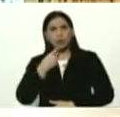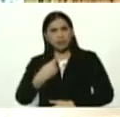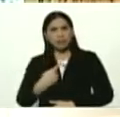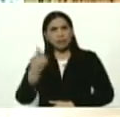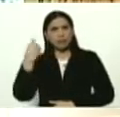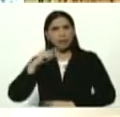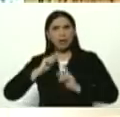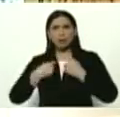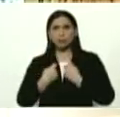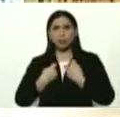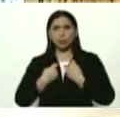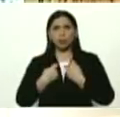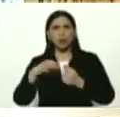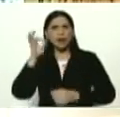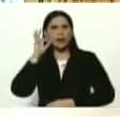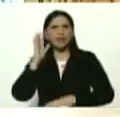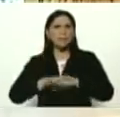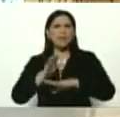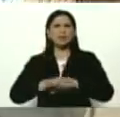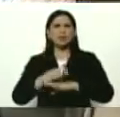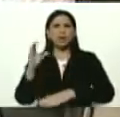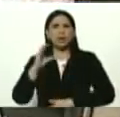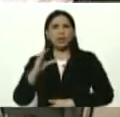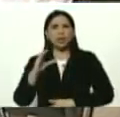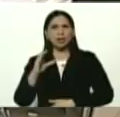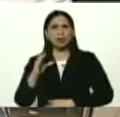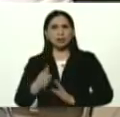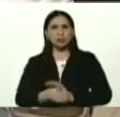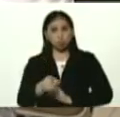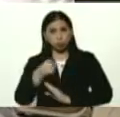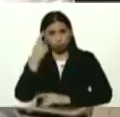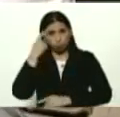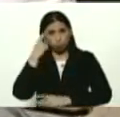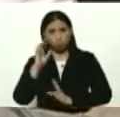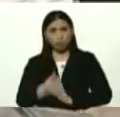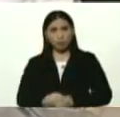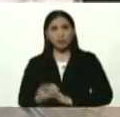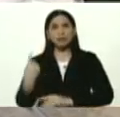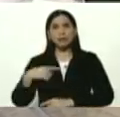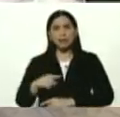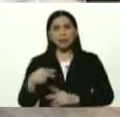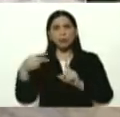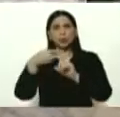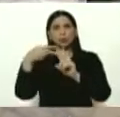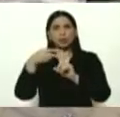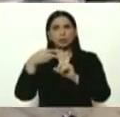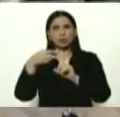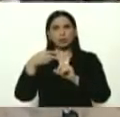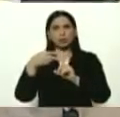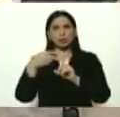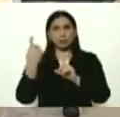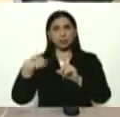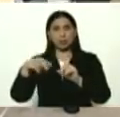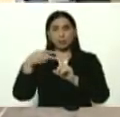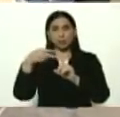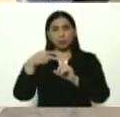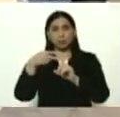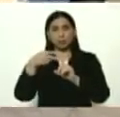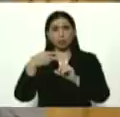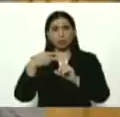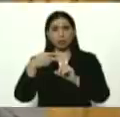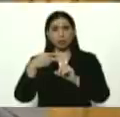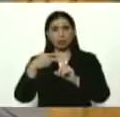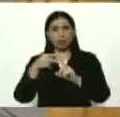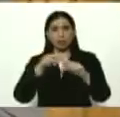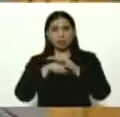a Erika. ¿Qué pasó en Caracas, Silvia? Tú lo sabes. Teníamos un hotel. Tenemos un hotel. Y ahí llegaban los